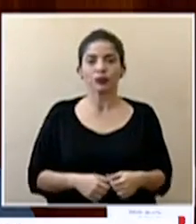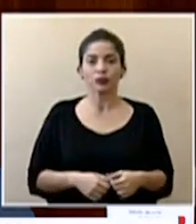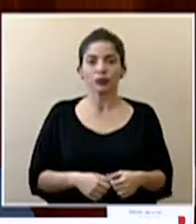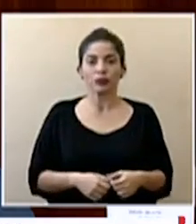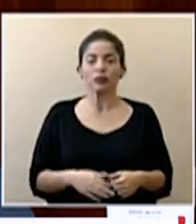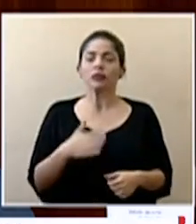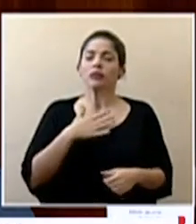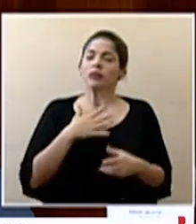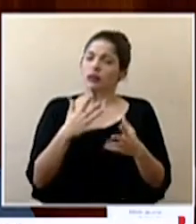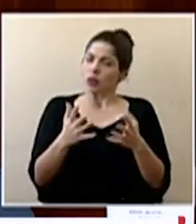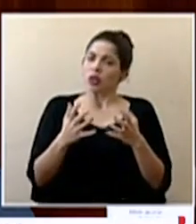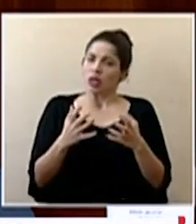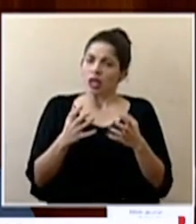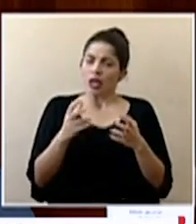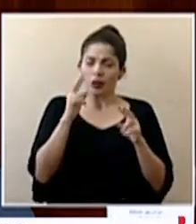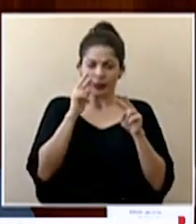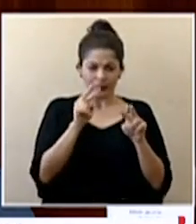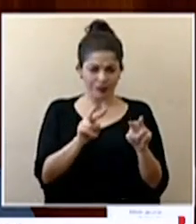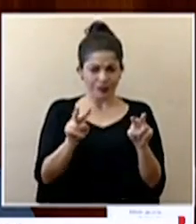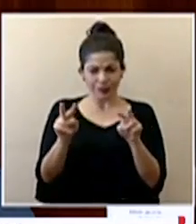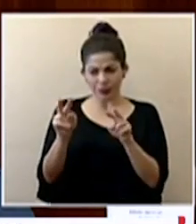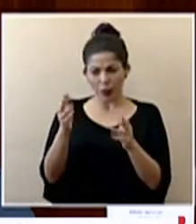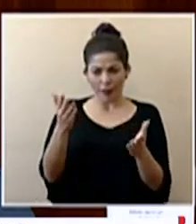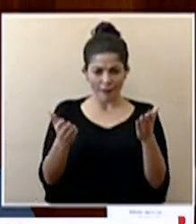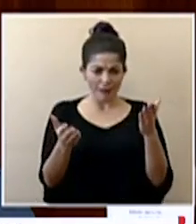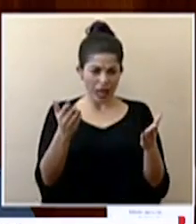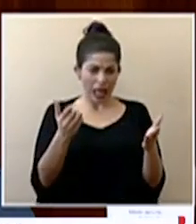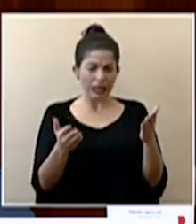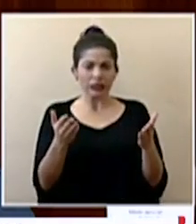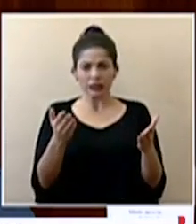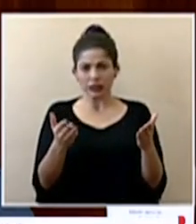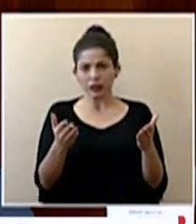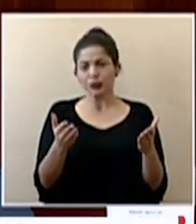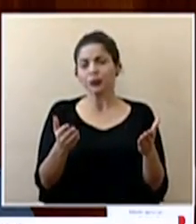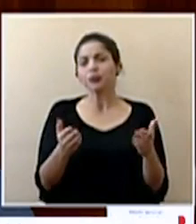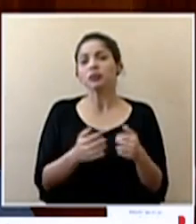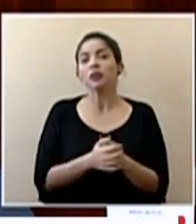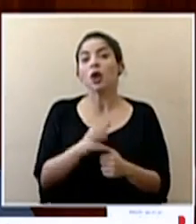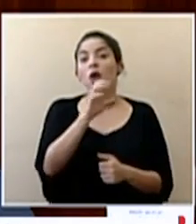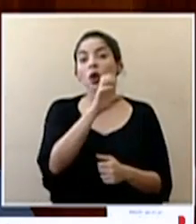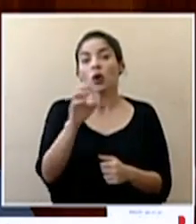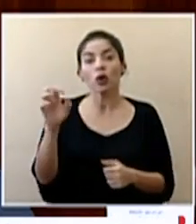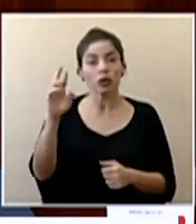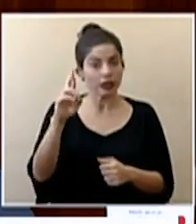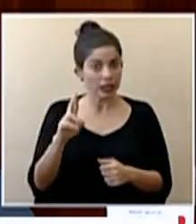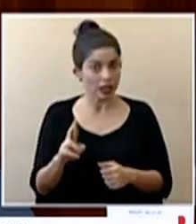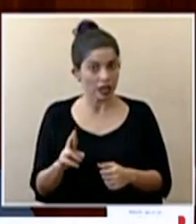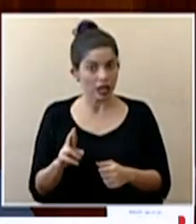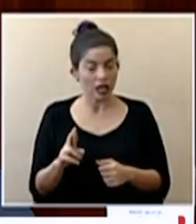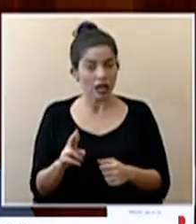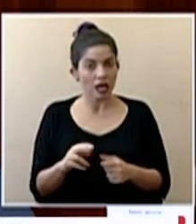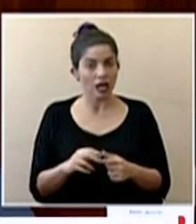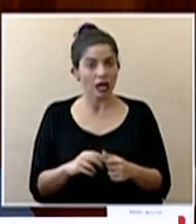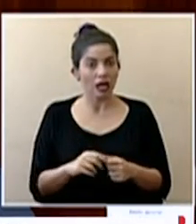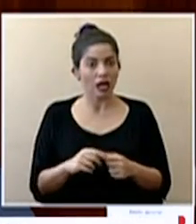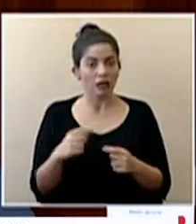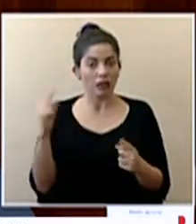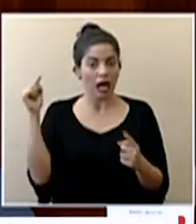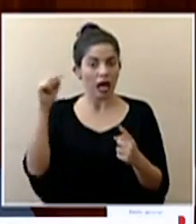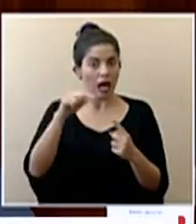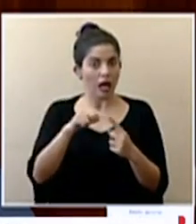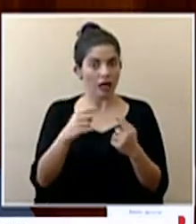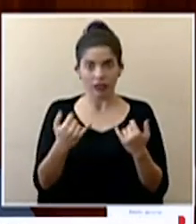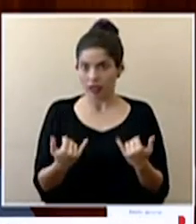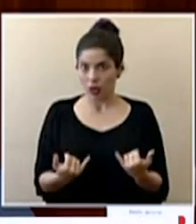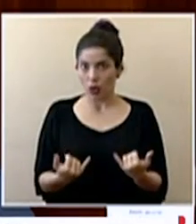Aquí yo quiero hacer un balance de que Costa Rica, hasta el momento,